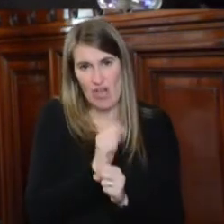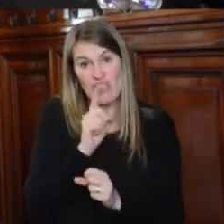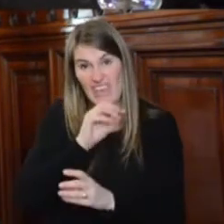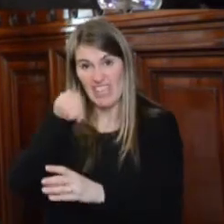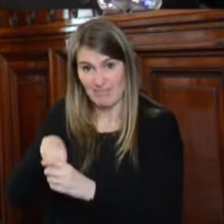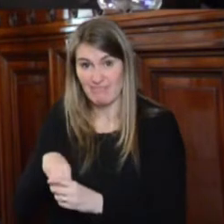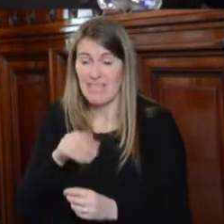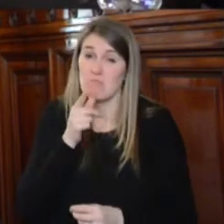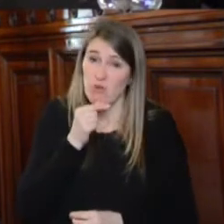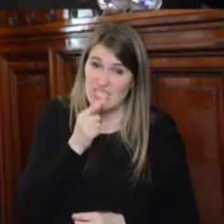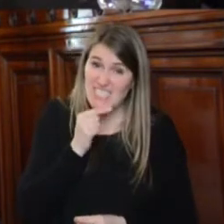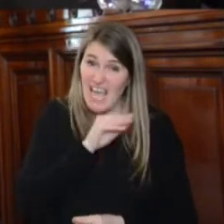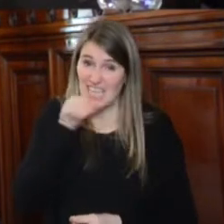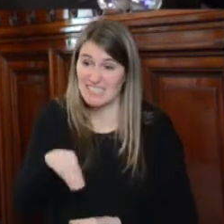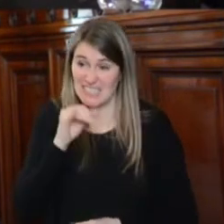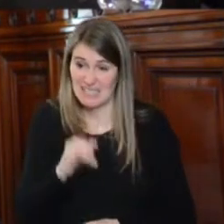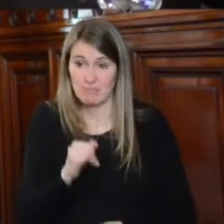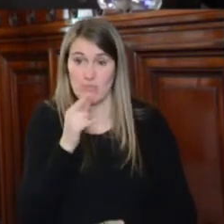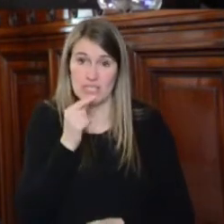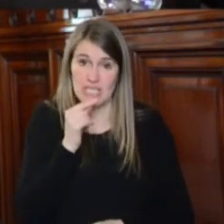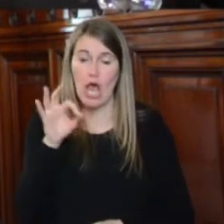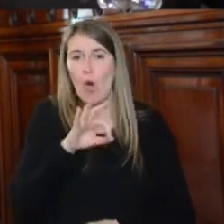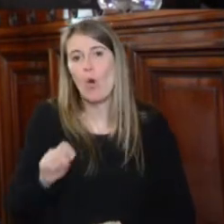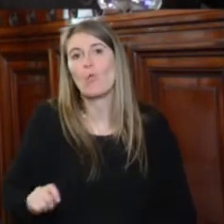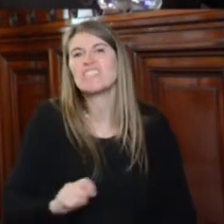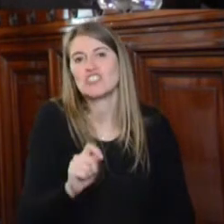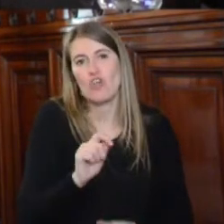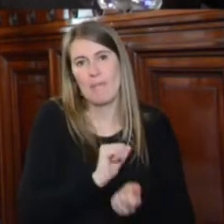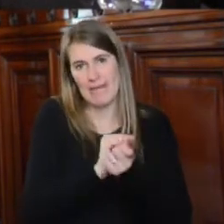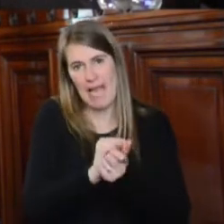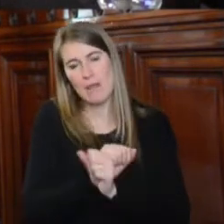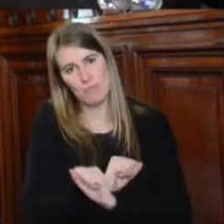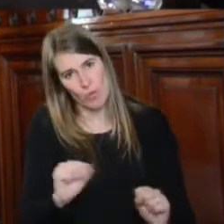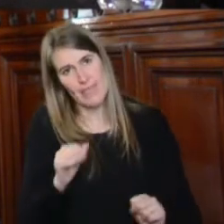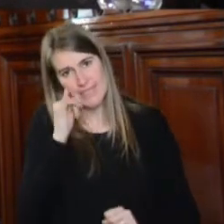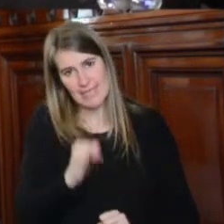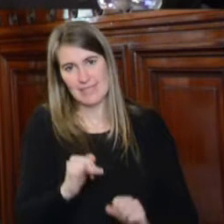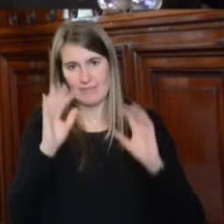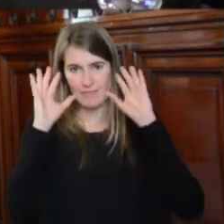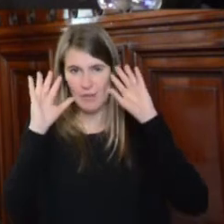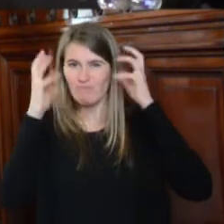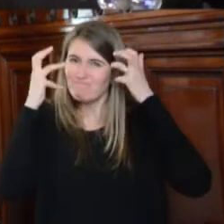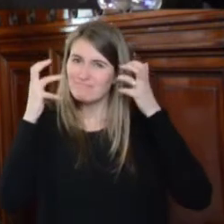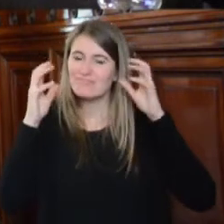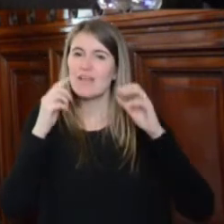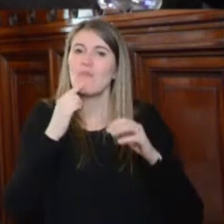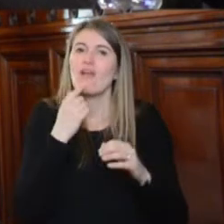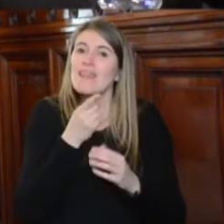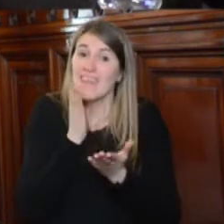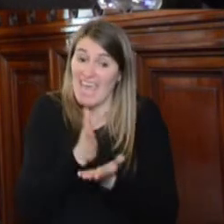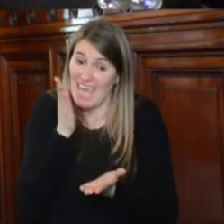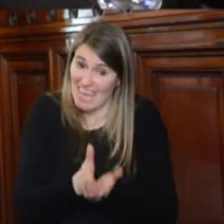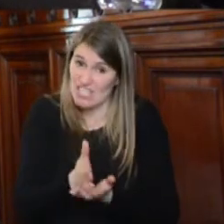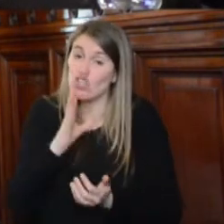intervenga la policía o haya juicios penales. Esto ya escapa a la materia del derecho, que es lo que